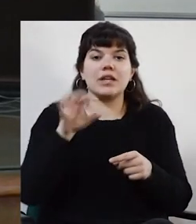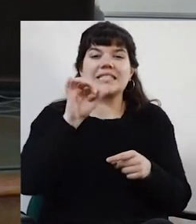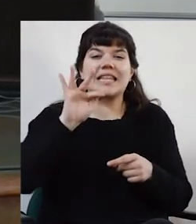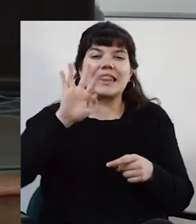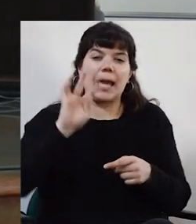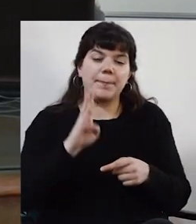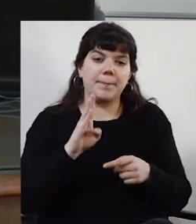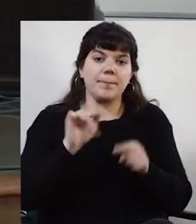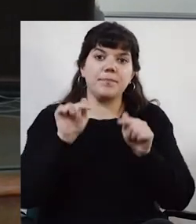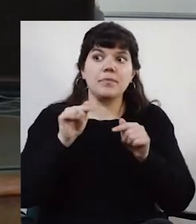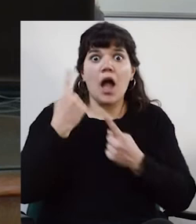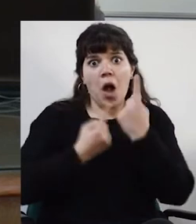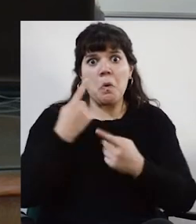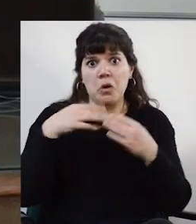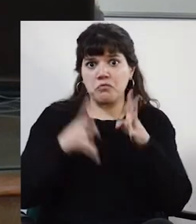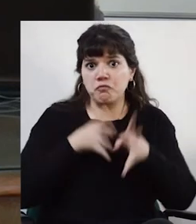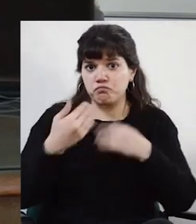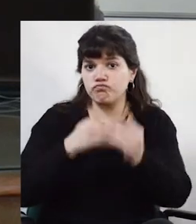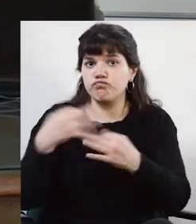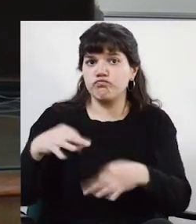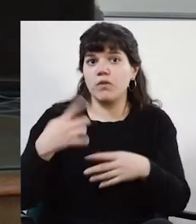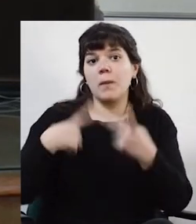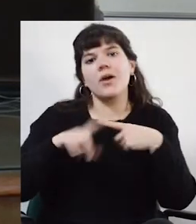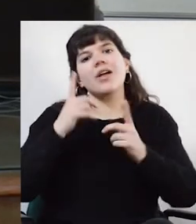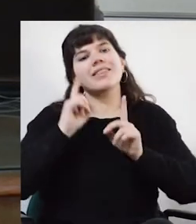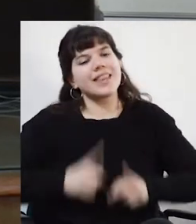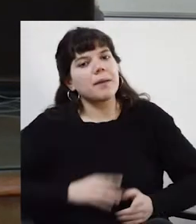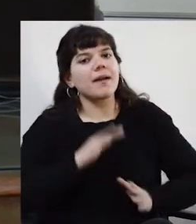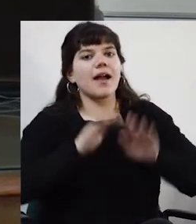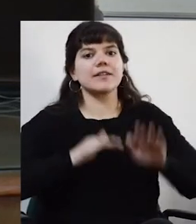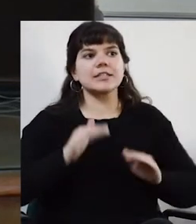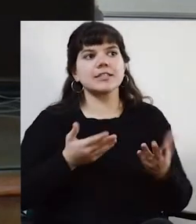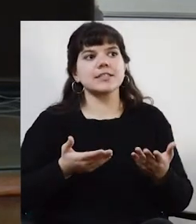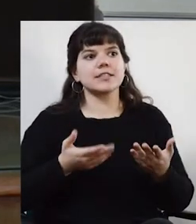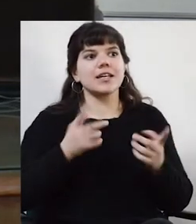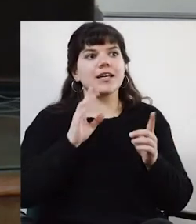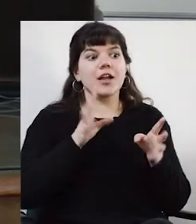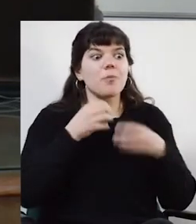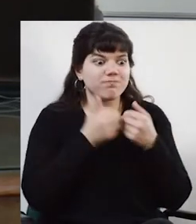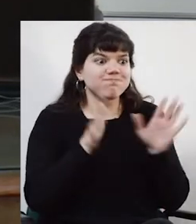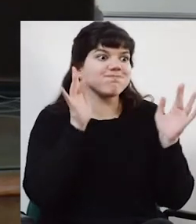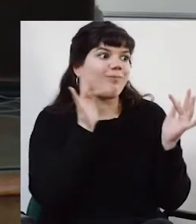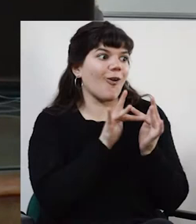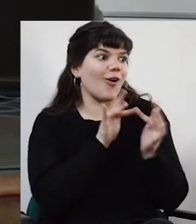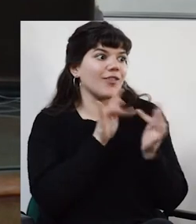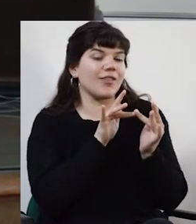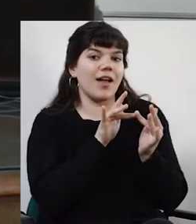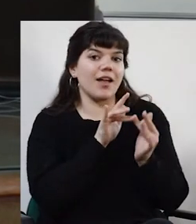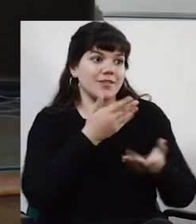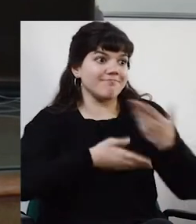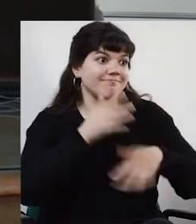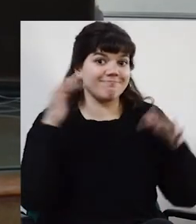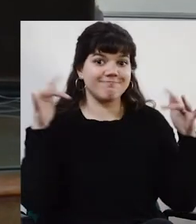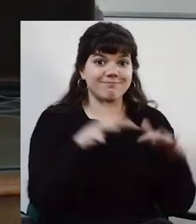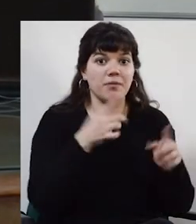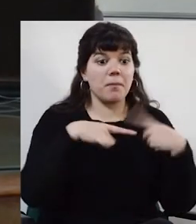que algunas funcionan súper bien. Pero también a veces pasa que se forma la red para una convocatoria